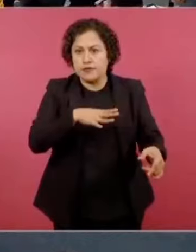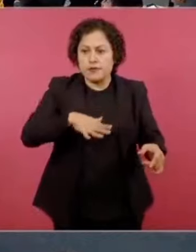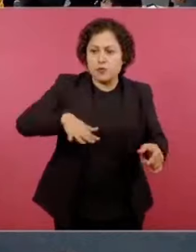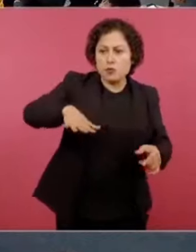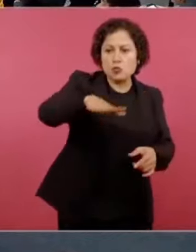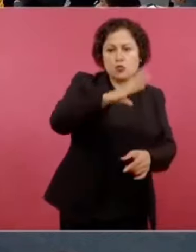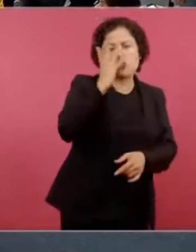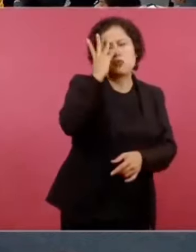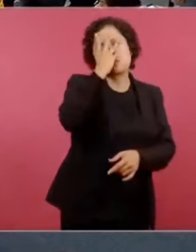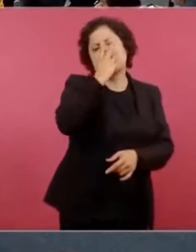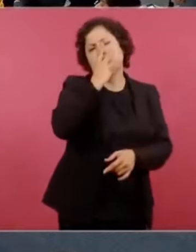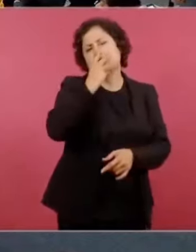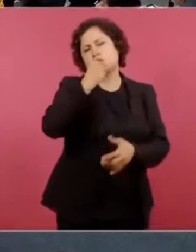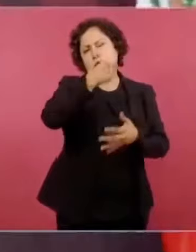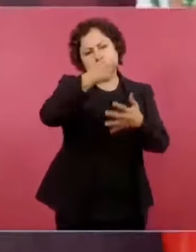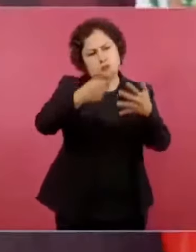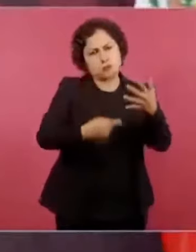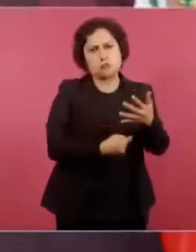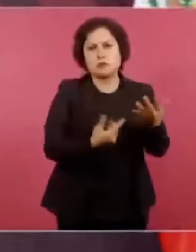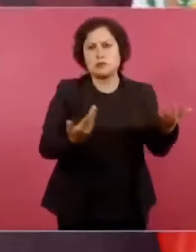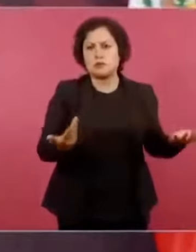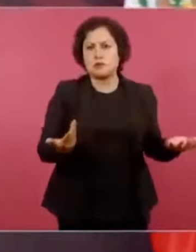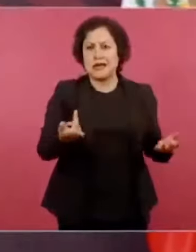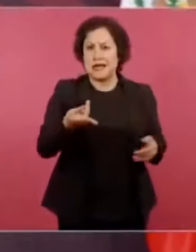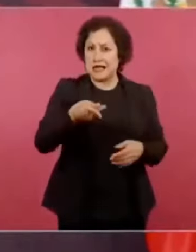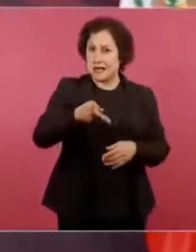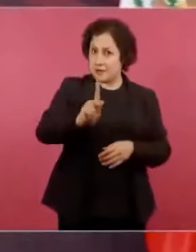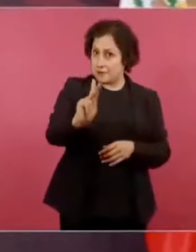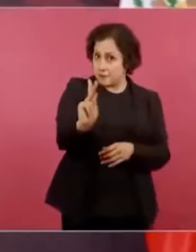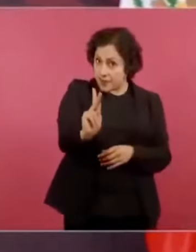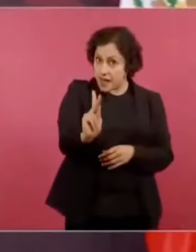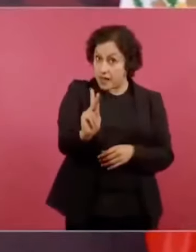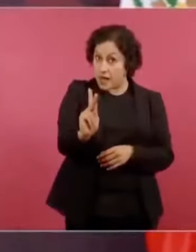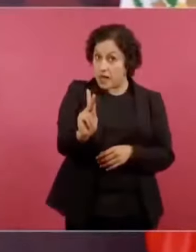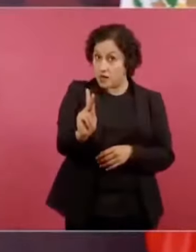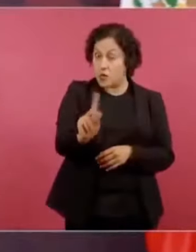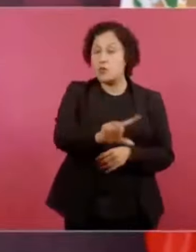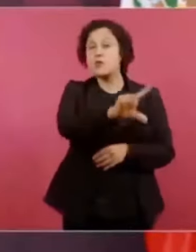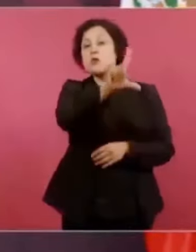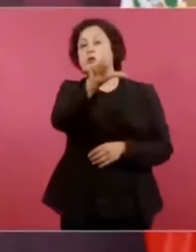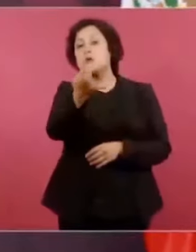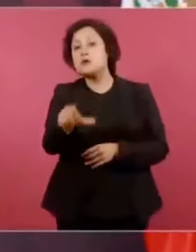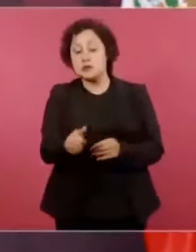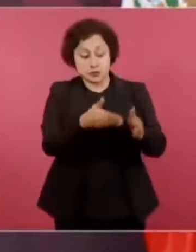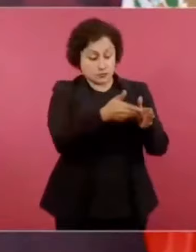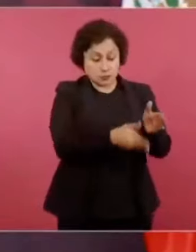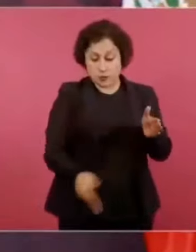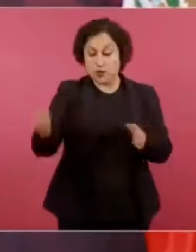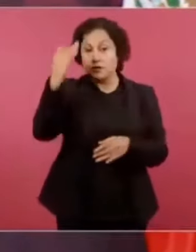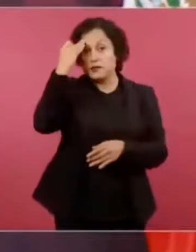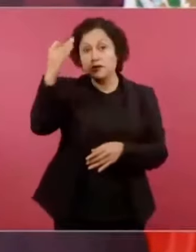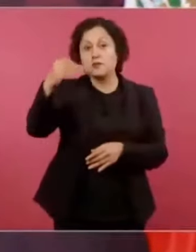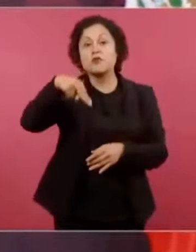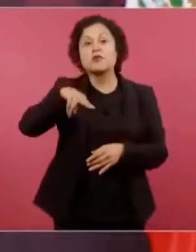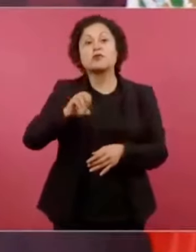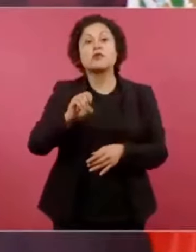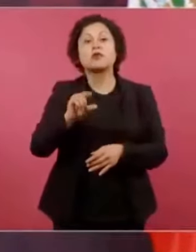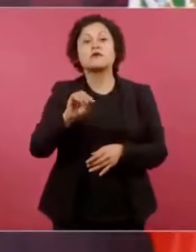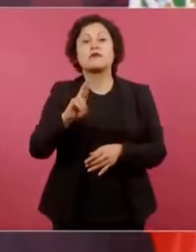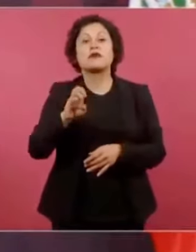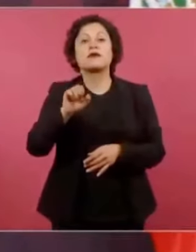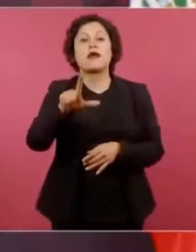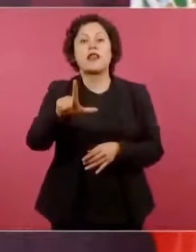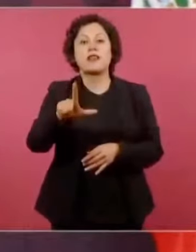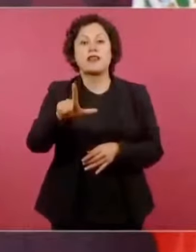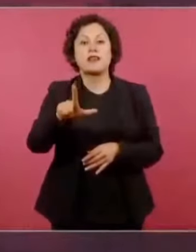La pregunta es y en el saqueo del periodo neoliberal ¿qué dejaron?